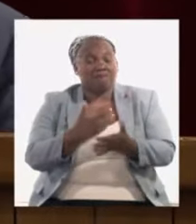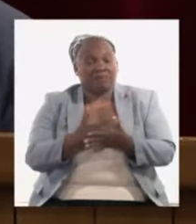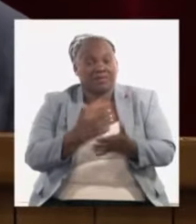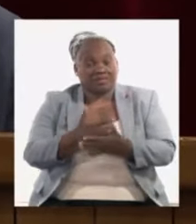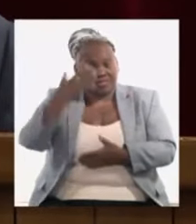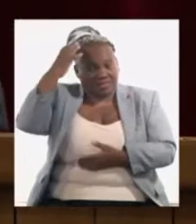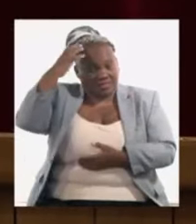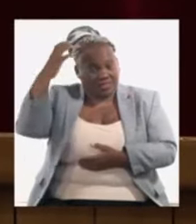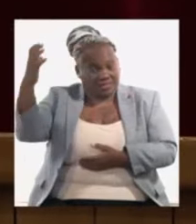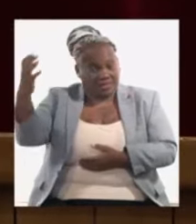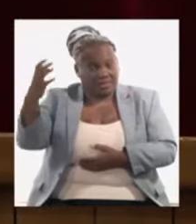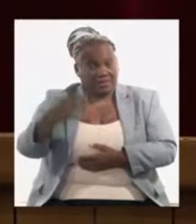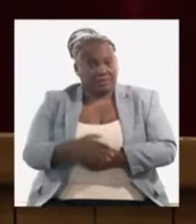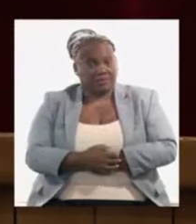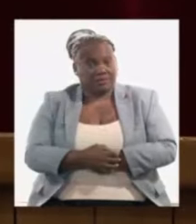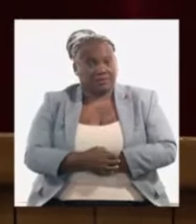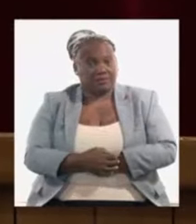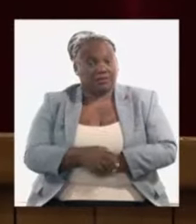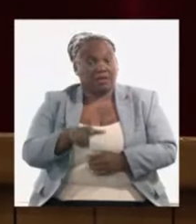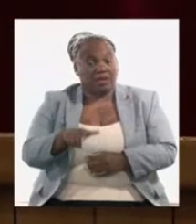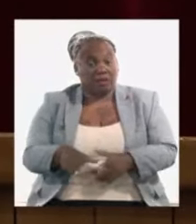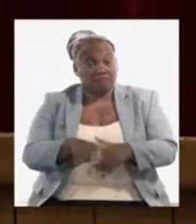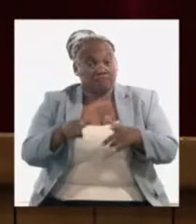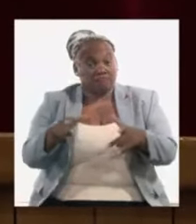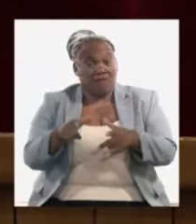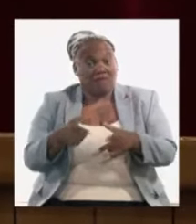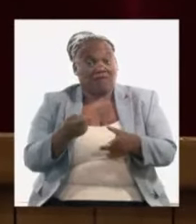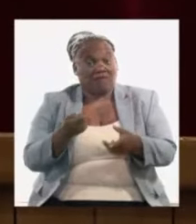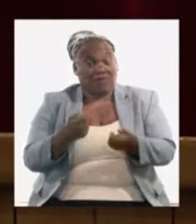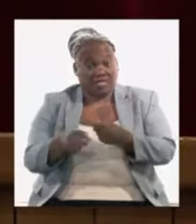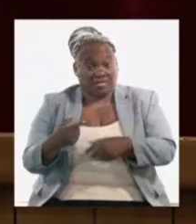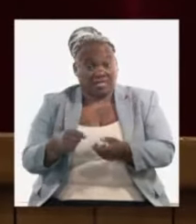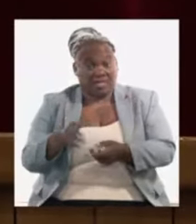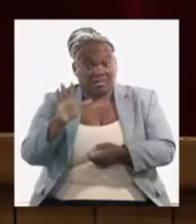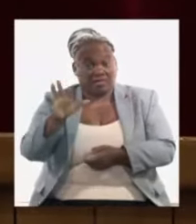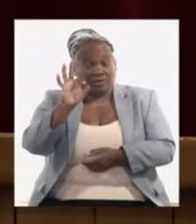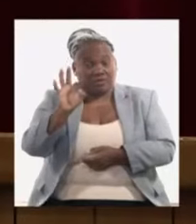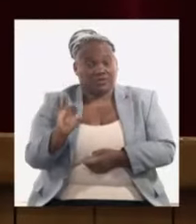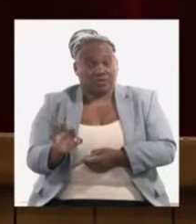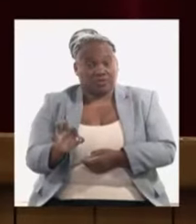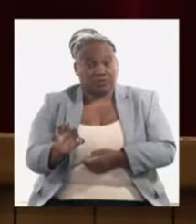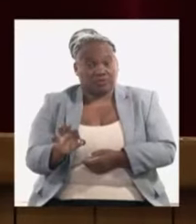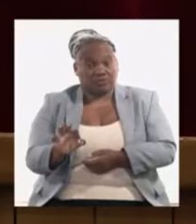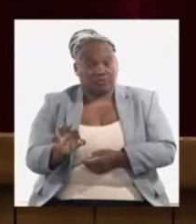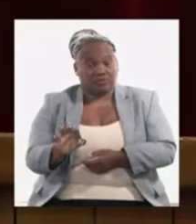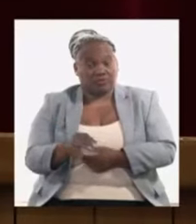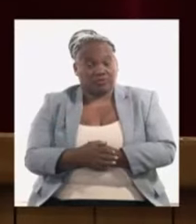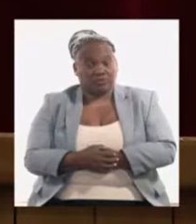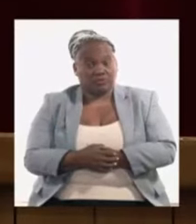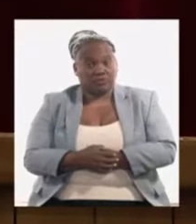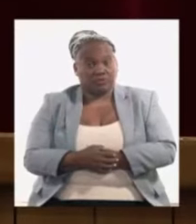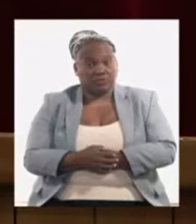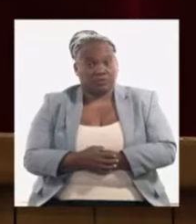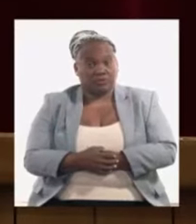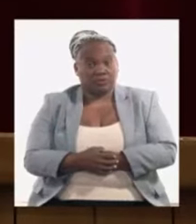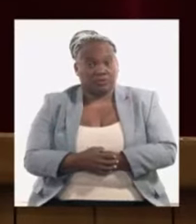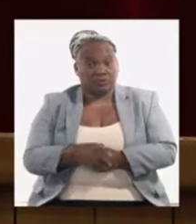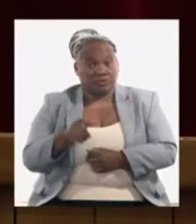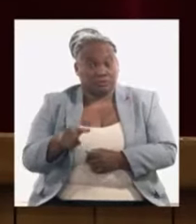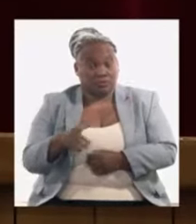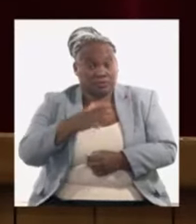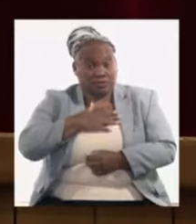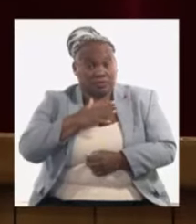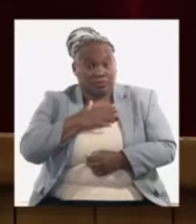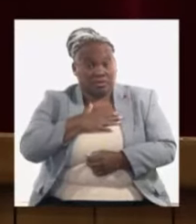está con un sistema de un crecimiento de las ventas de un 5% un incremento de las ventas de un 5% la rentabilidad